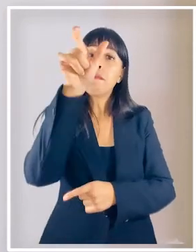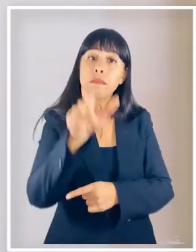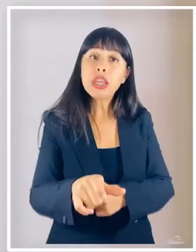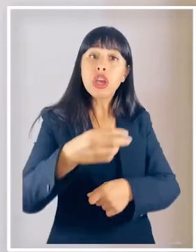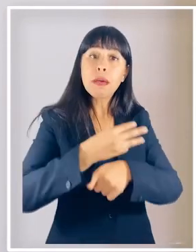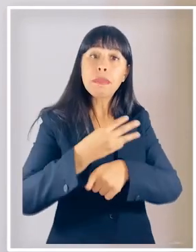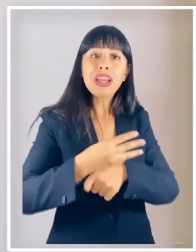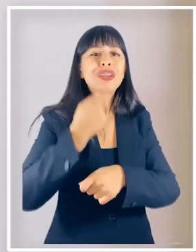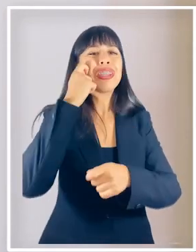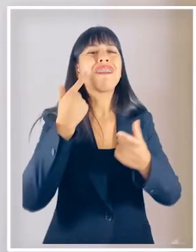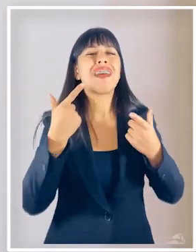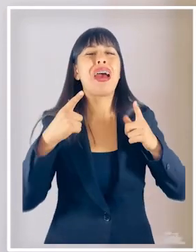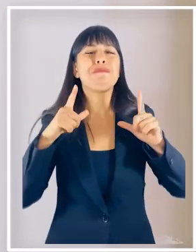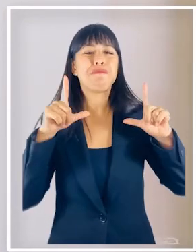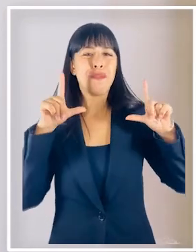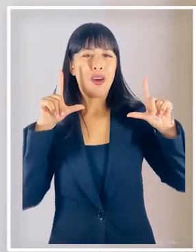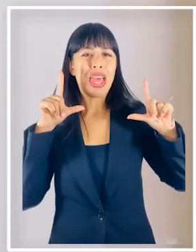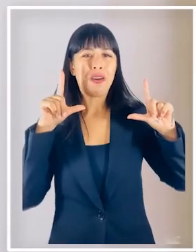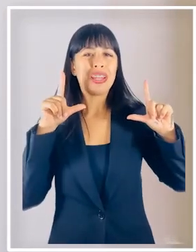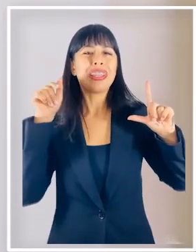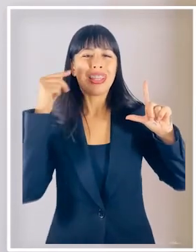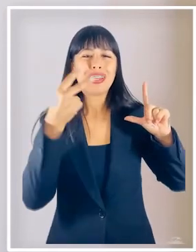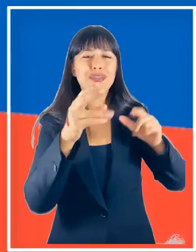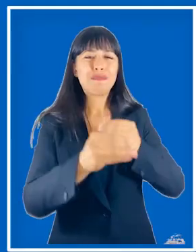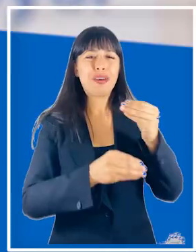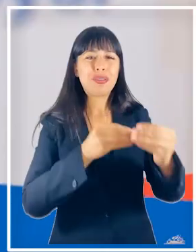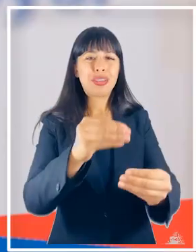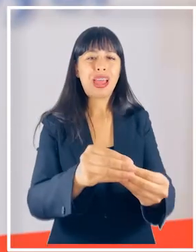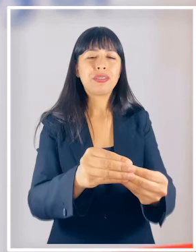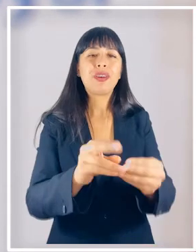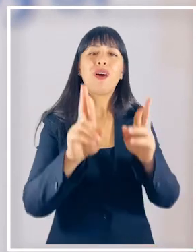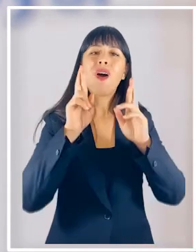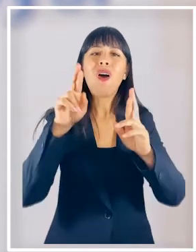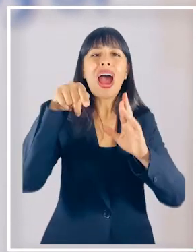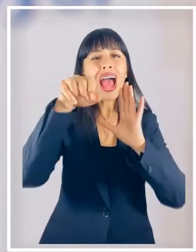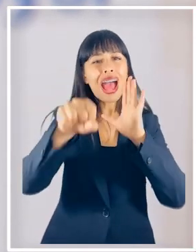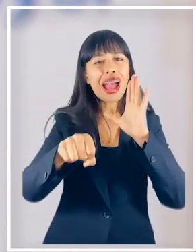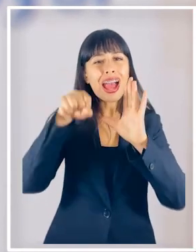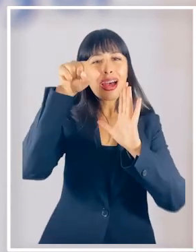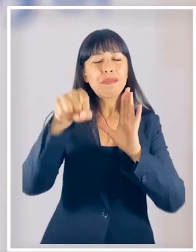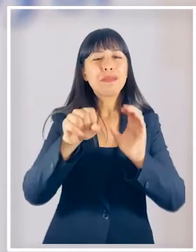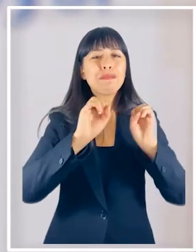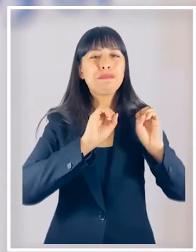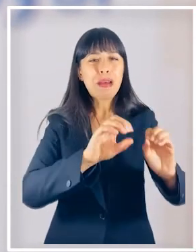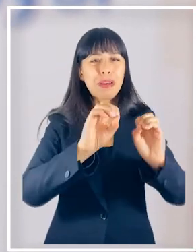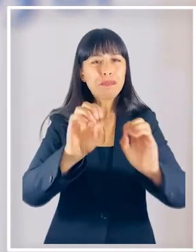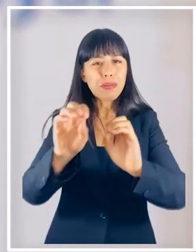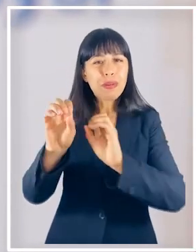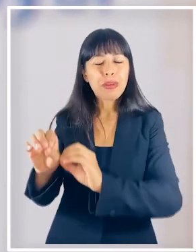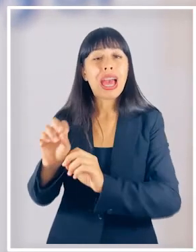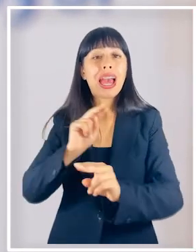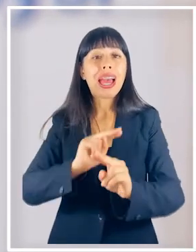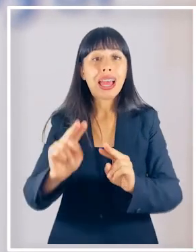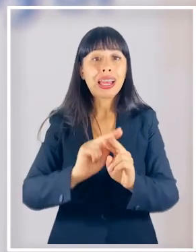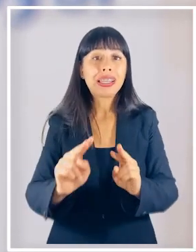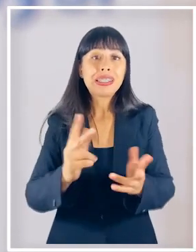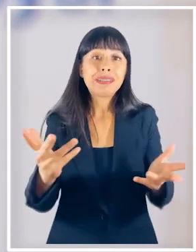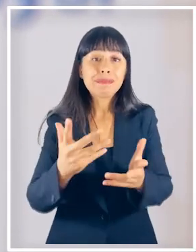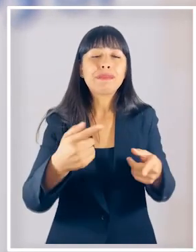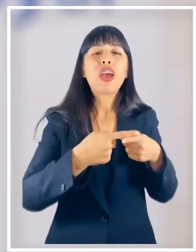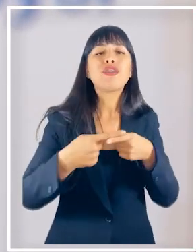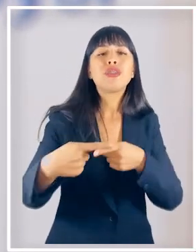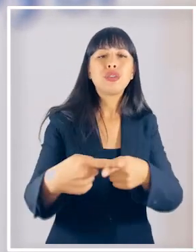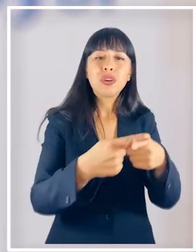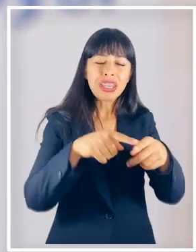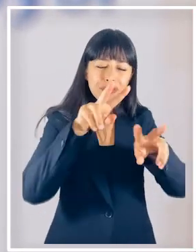mayor debe ser protagonista de su proceso esperamos que esta cápsula de capacitación realizada